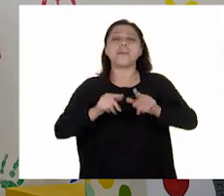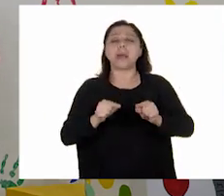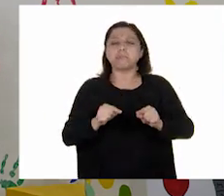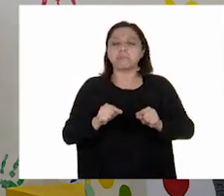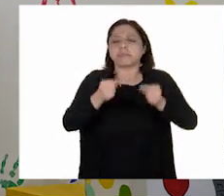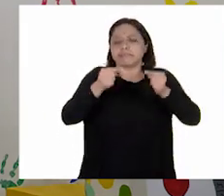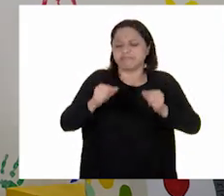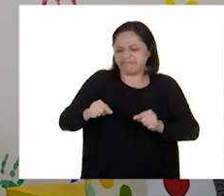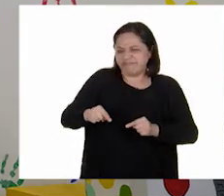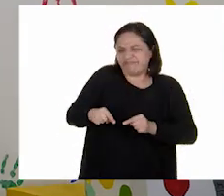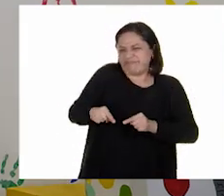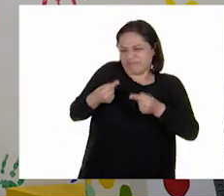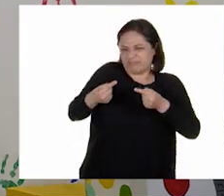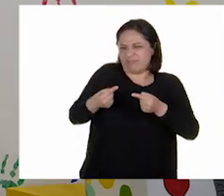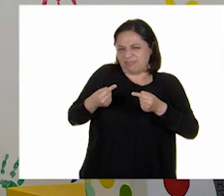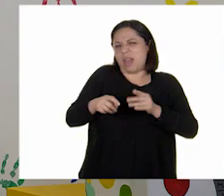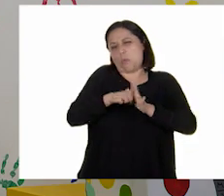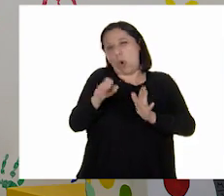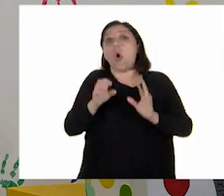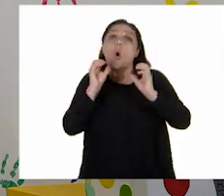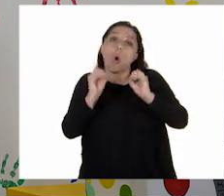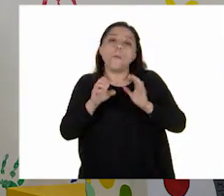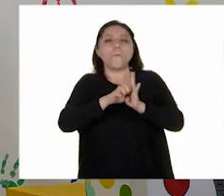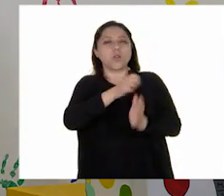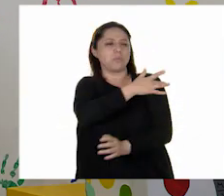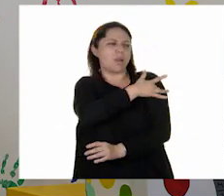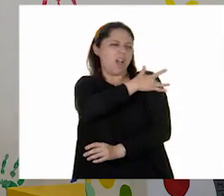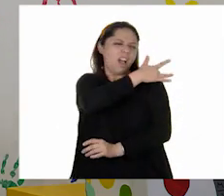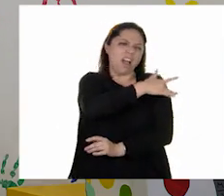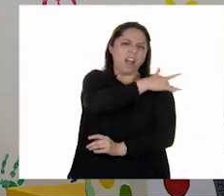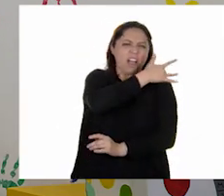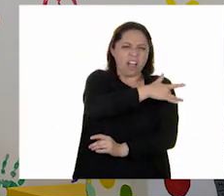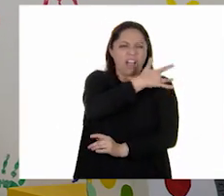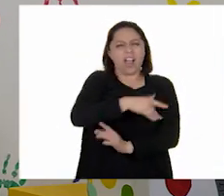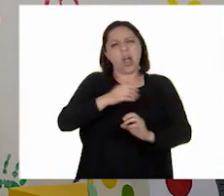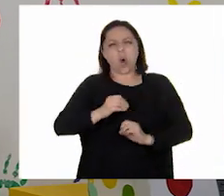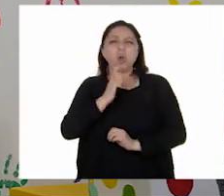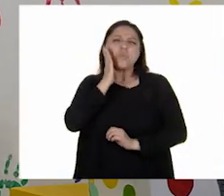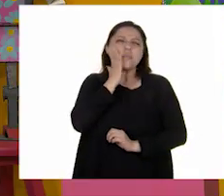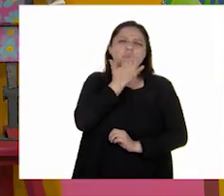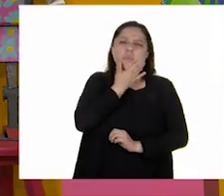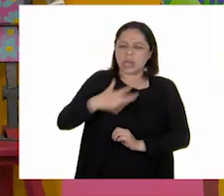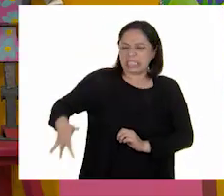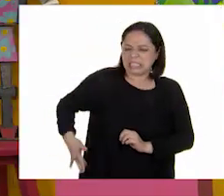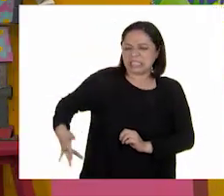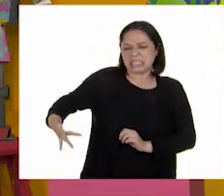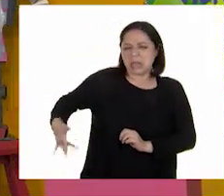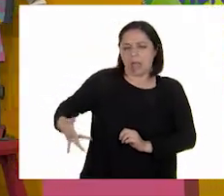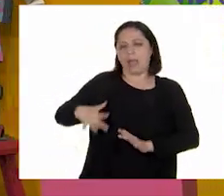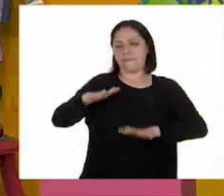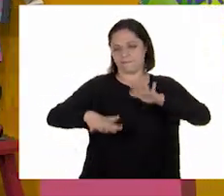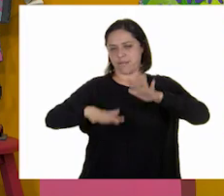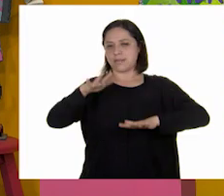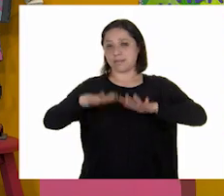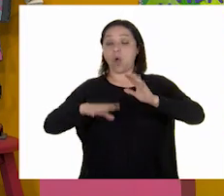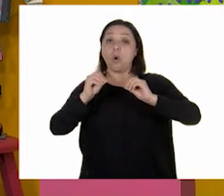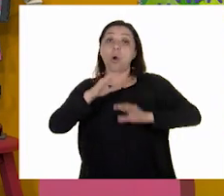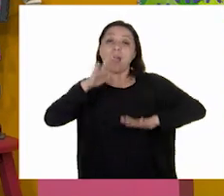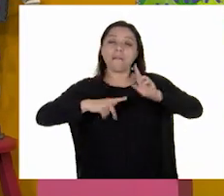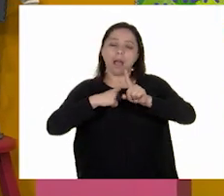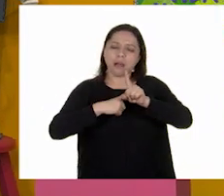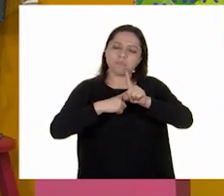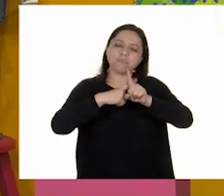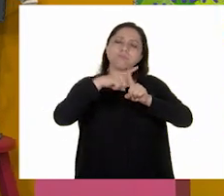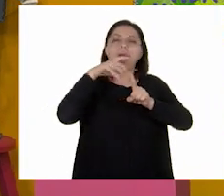como una molestia en el brazo, como dolor y también en la pompa. Así es. O a veces te puede dar fiebre, pero